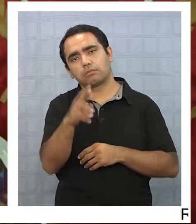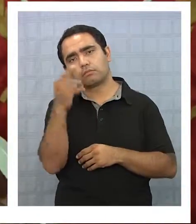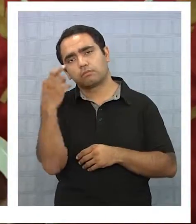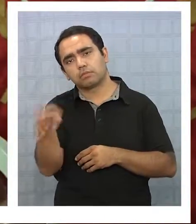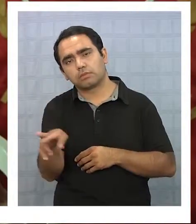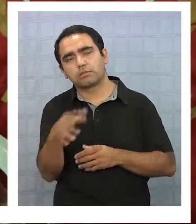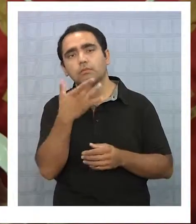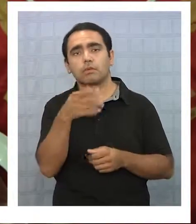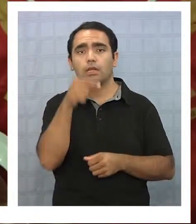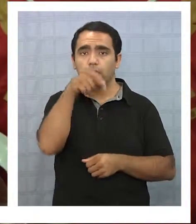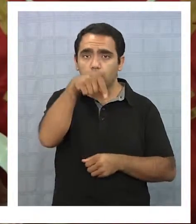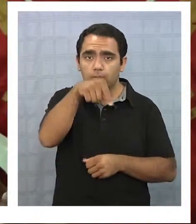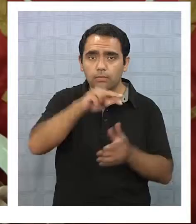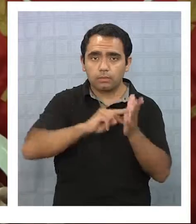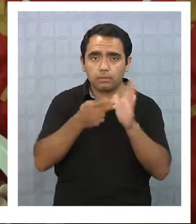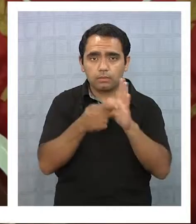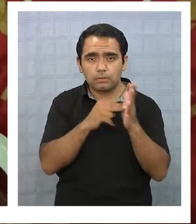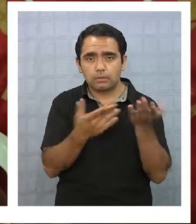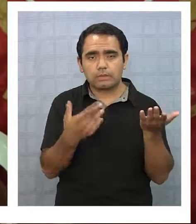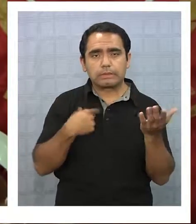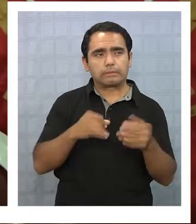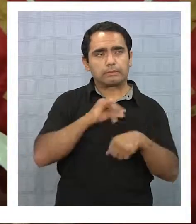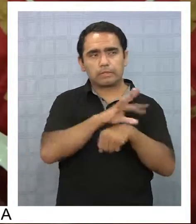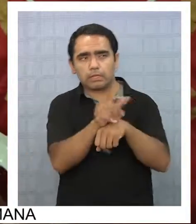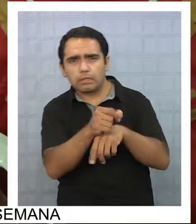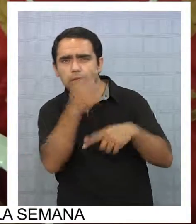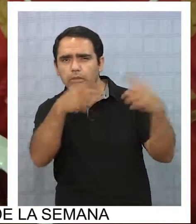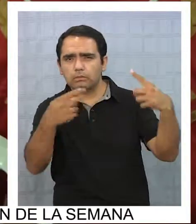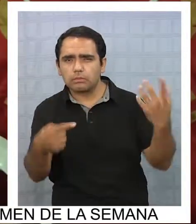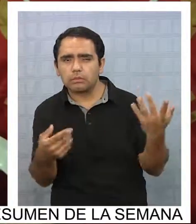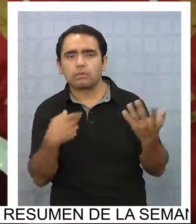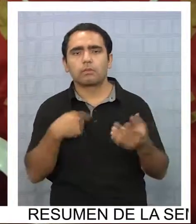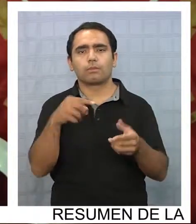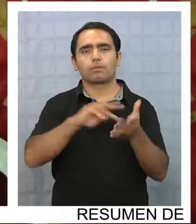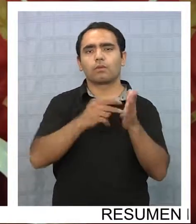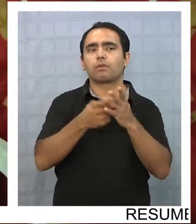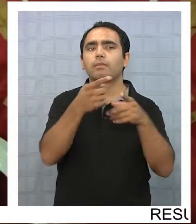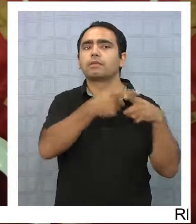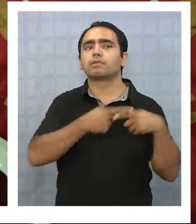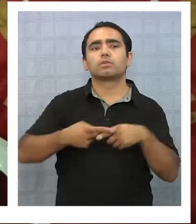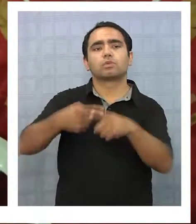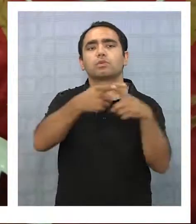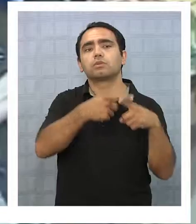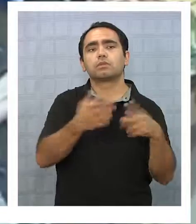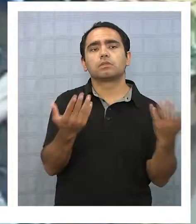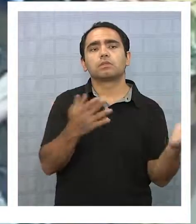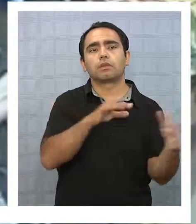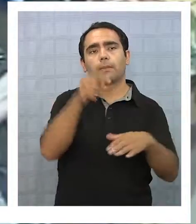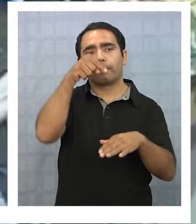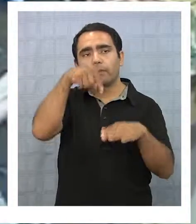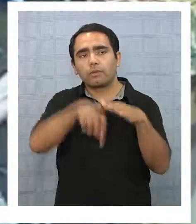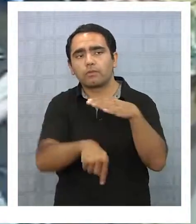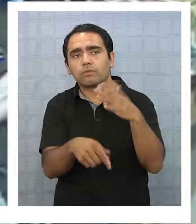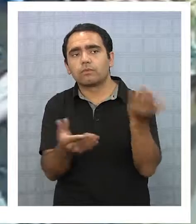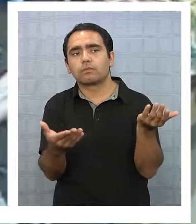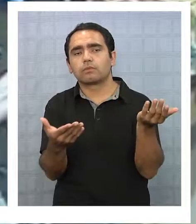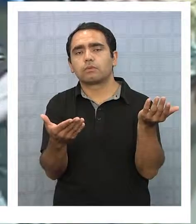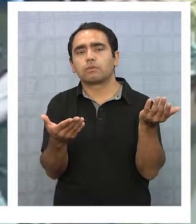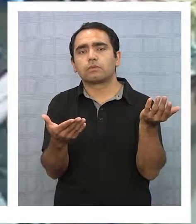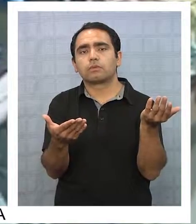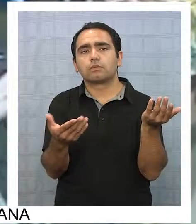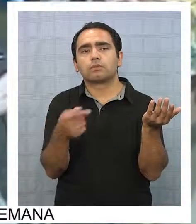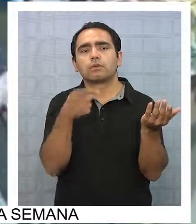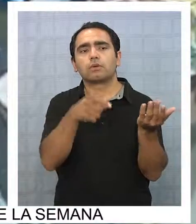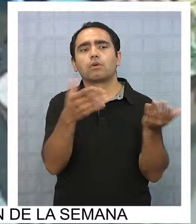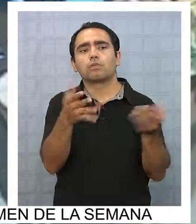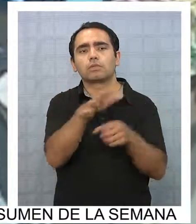todos estos problemas que derivan, ¿cierto?, en delincuencia, todas estas cosas, son problemas sociales. Y hoy día se van a profundizar mucho más en función, ¿cierto?, de